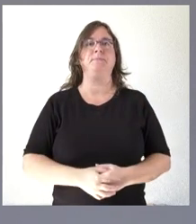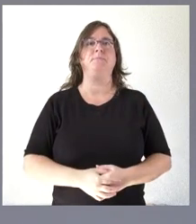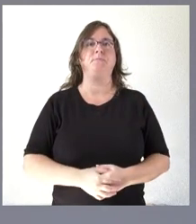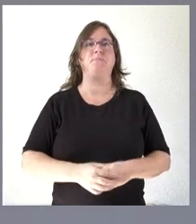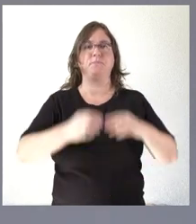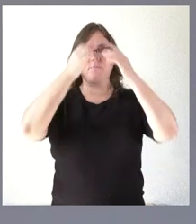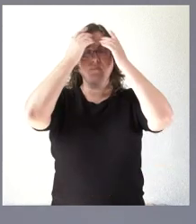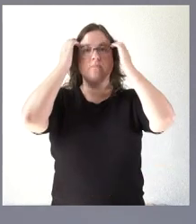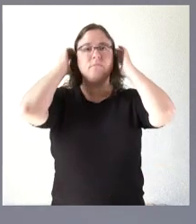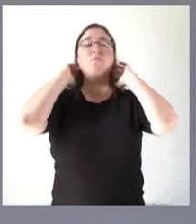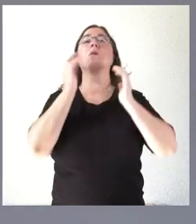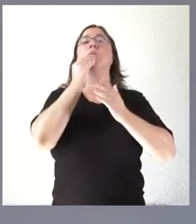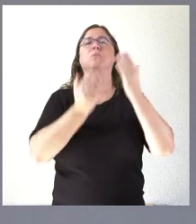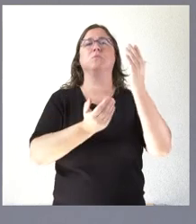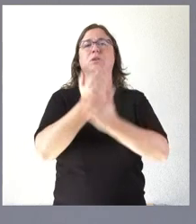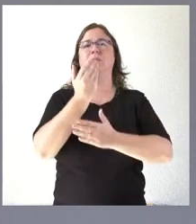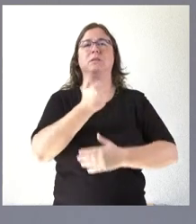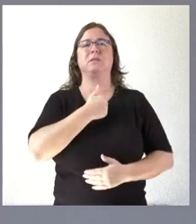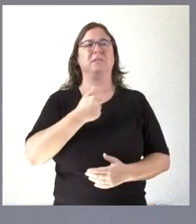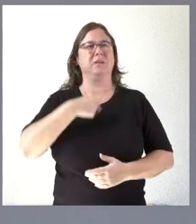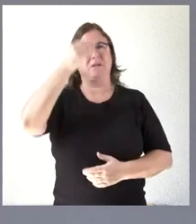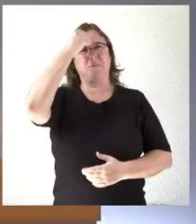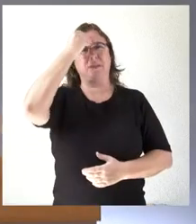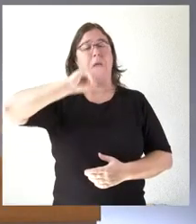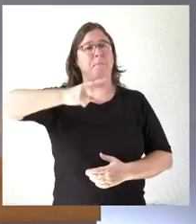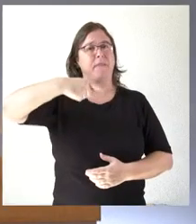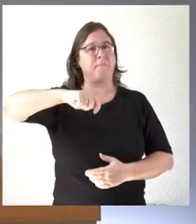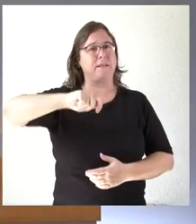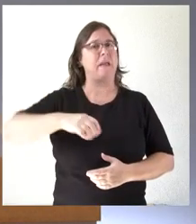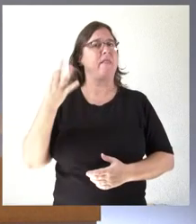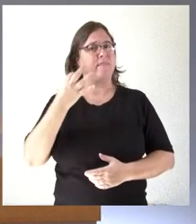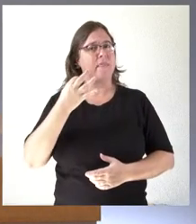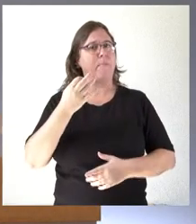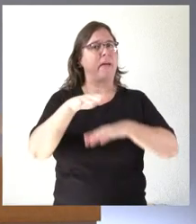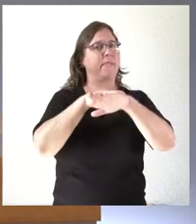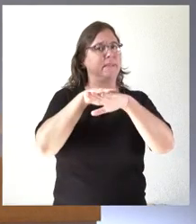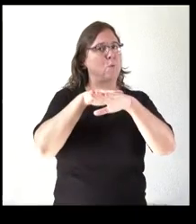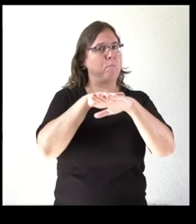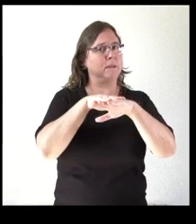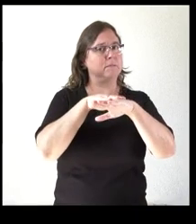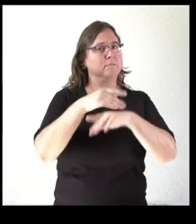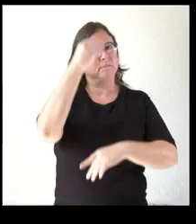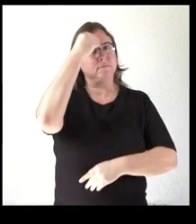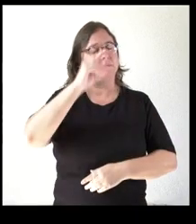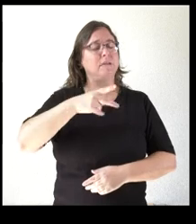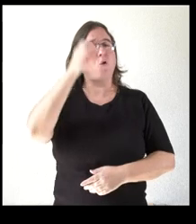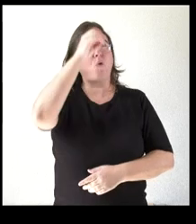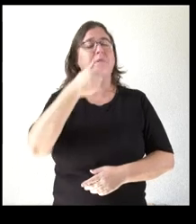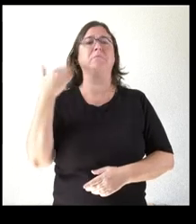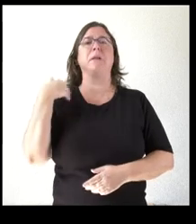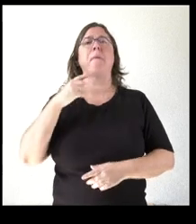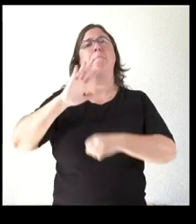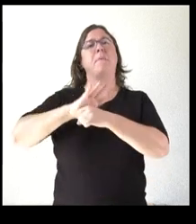Sí, buenos días por sus palabras entiendo entonces que cree que el vicepresidente debía disculparse por sus palabras al procurador Francisco Higera del martes